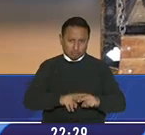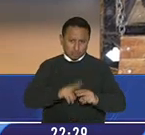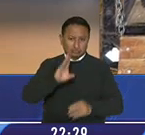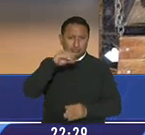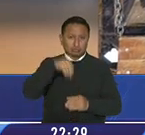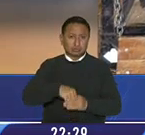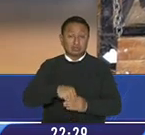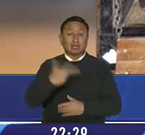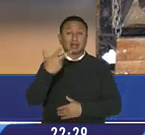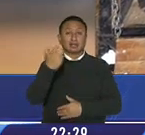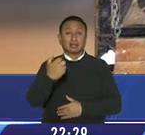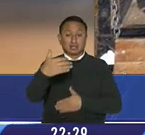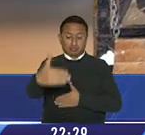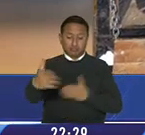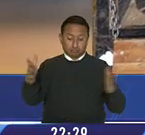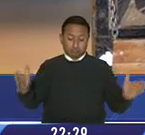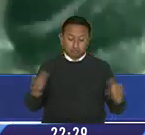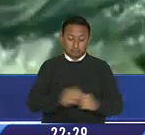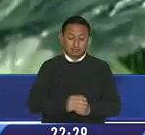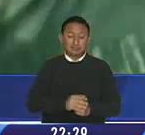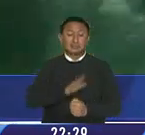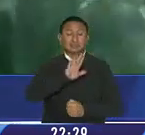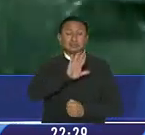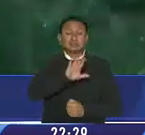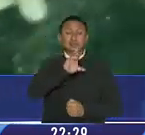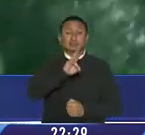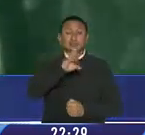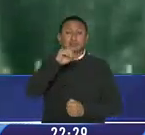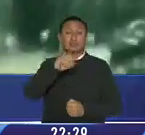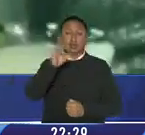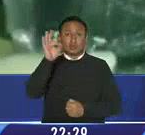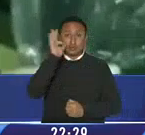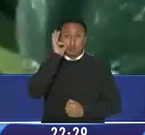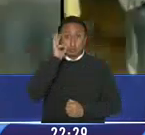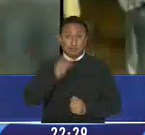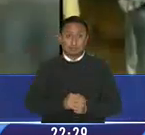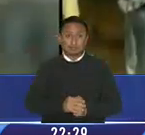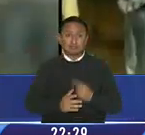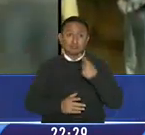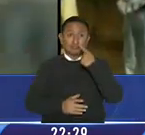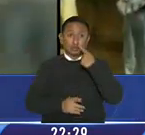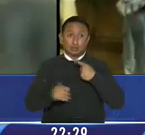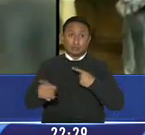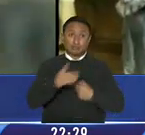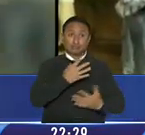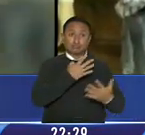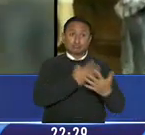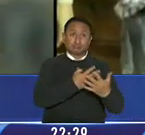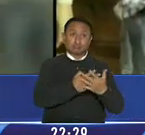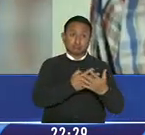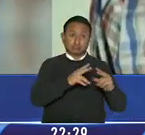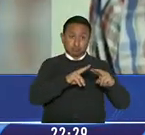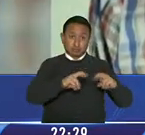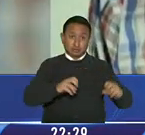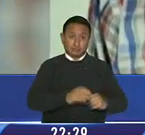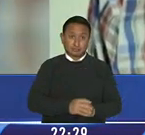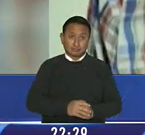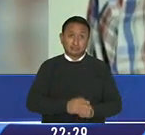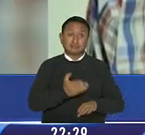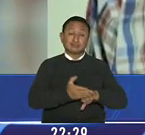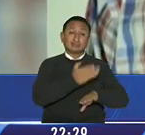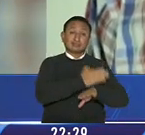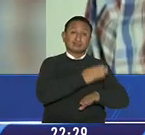interior 13 sacos con alrededor de 570 kilos de marihuana el conductor fue aprendido para investigaciones registra varias